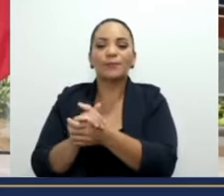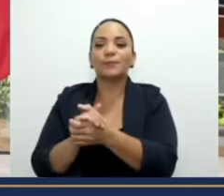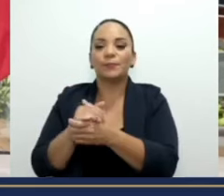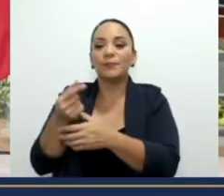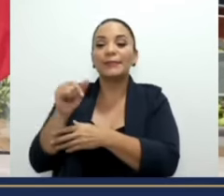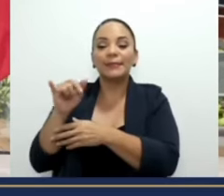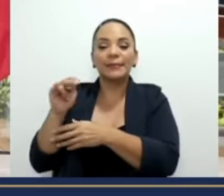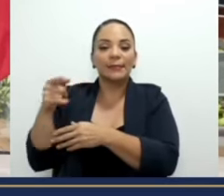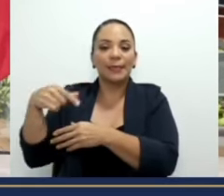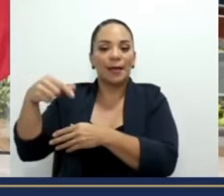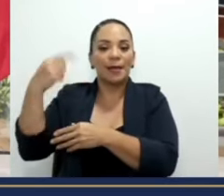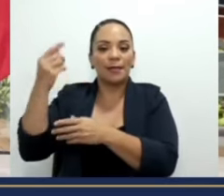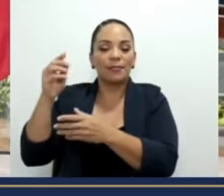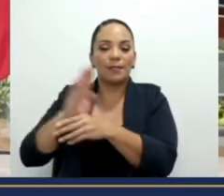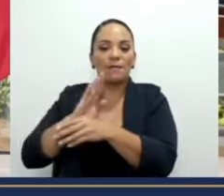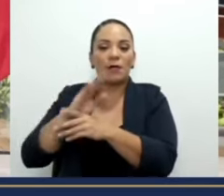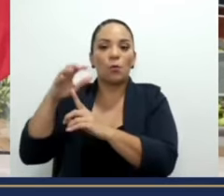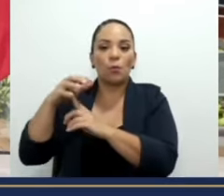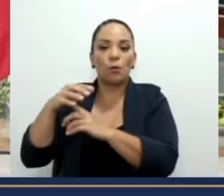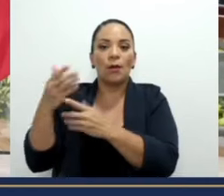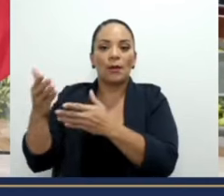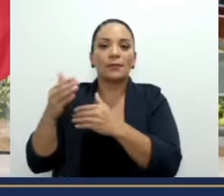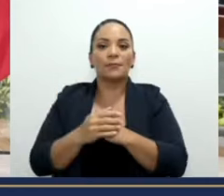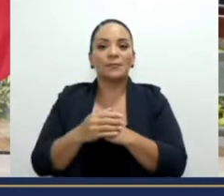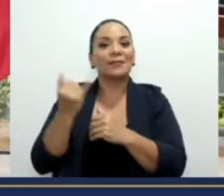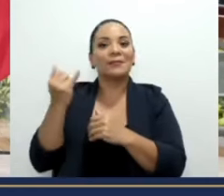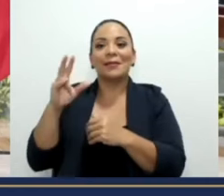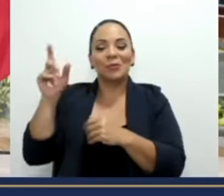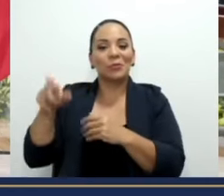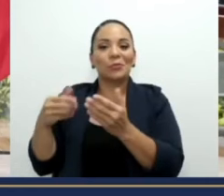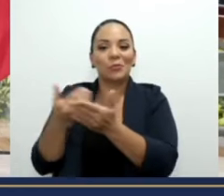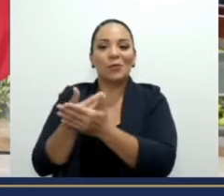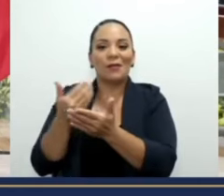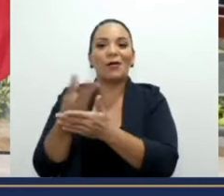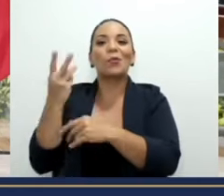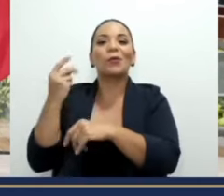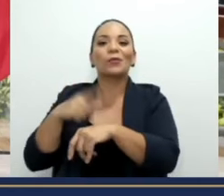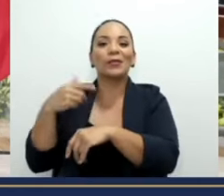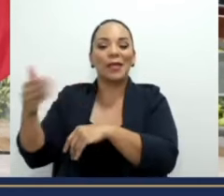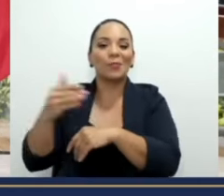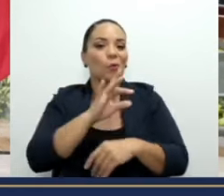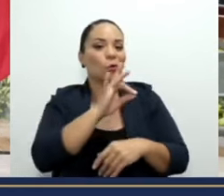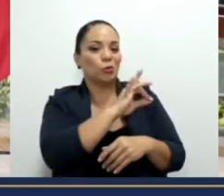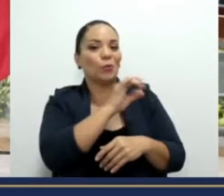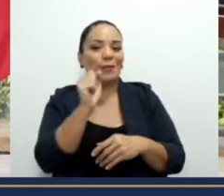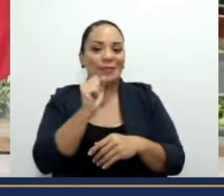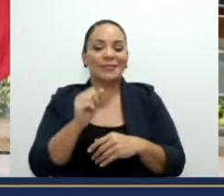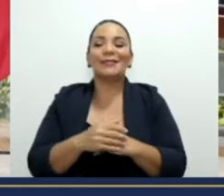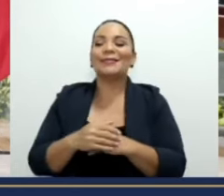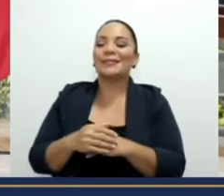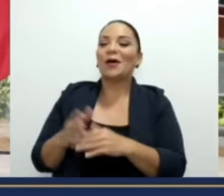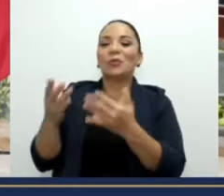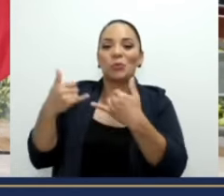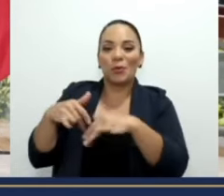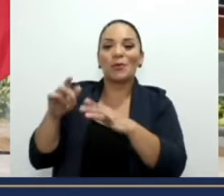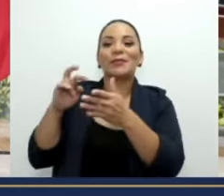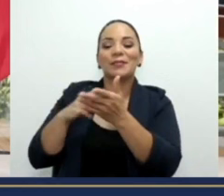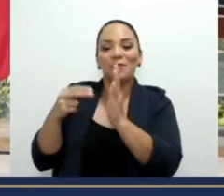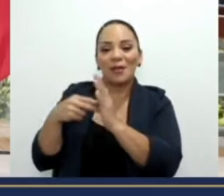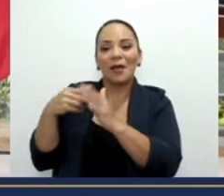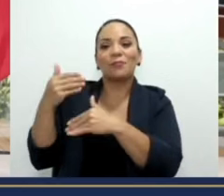gerente del Banco Popular, ya ni tan nueva, ¿verdad? ¿Cuánto tiempo tiene? ocho meses. Ocho meses. Bueno, todavía está en